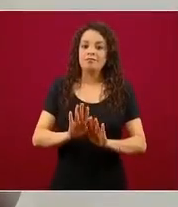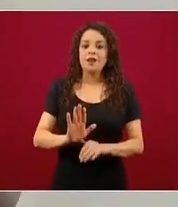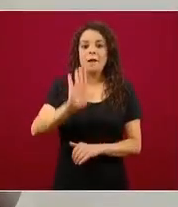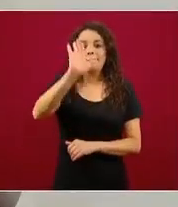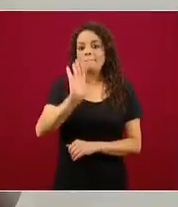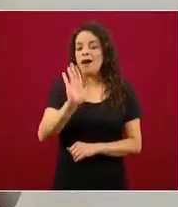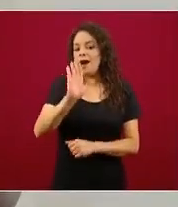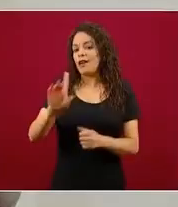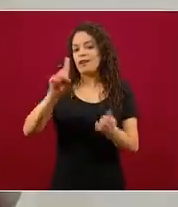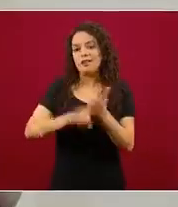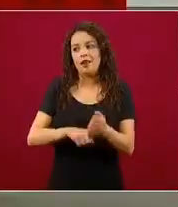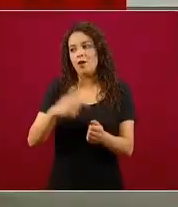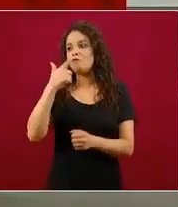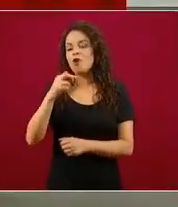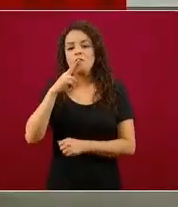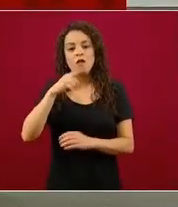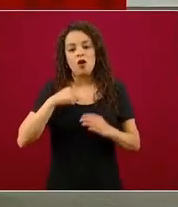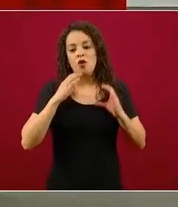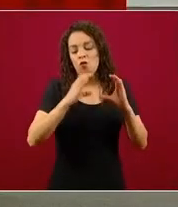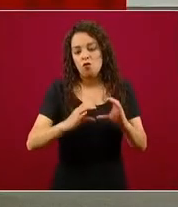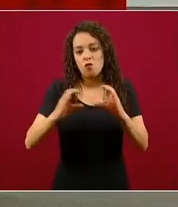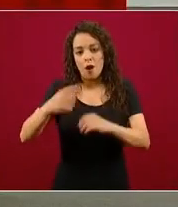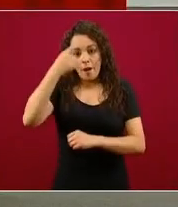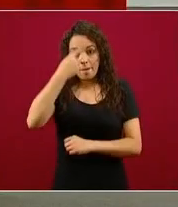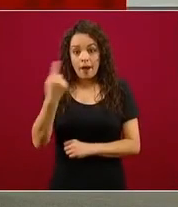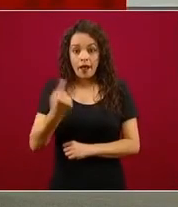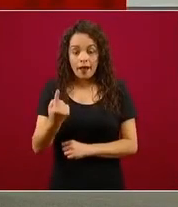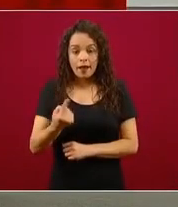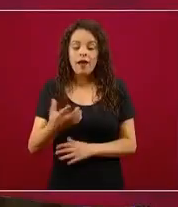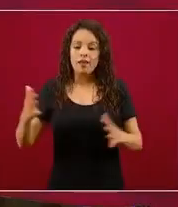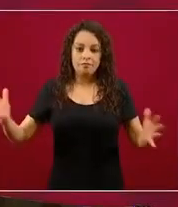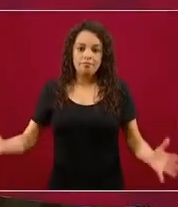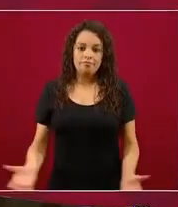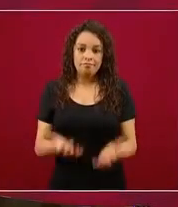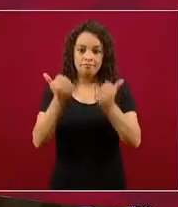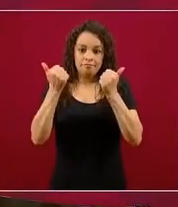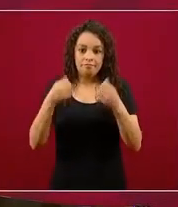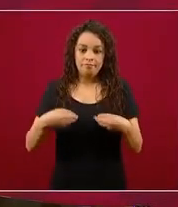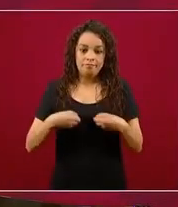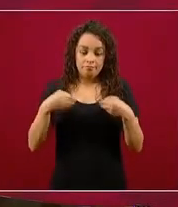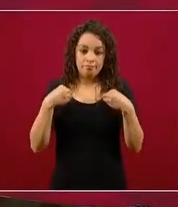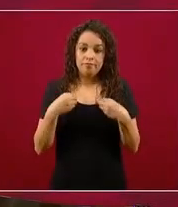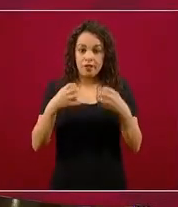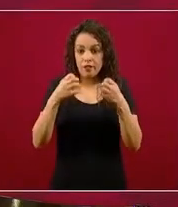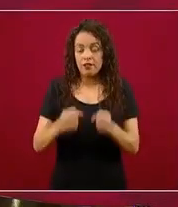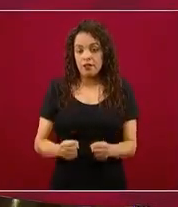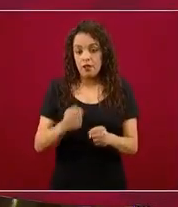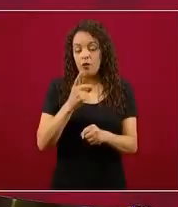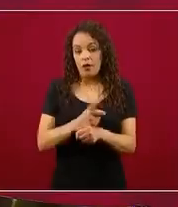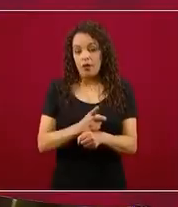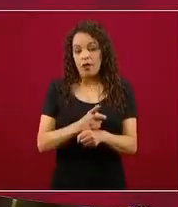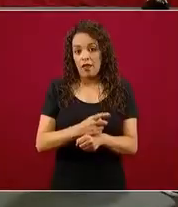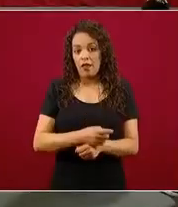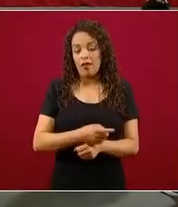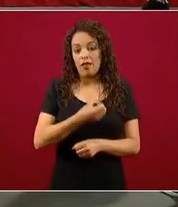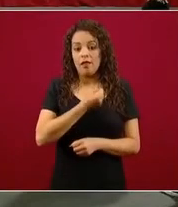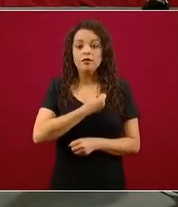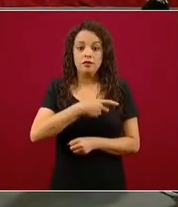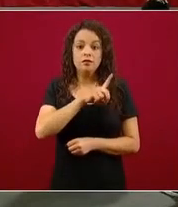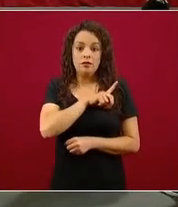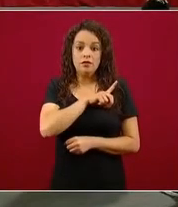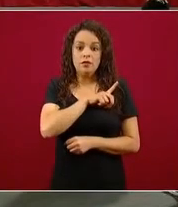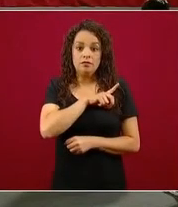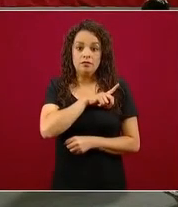correcta para salvaguardar la seguridad sanitaria de las personas